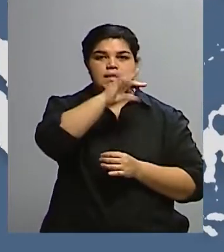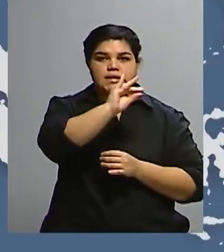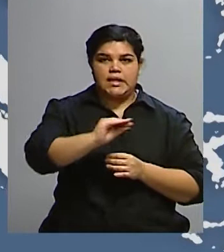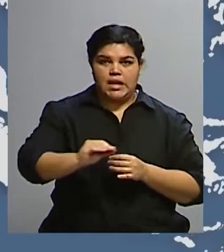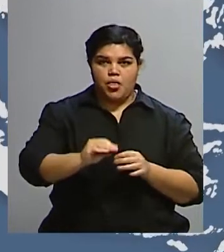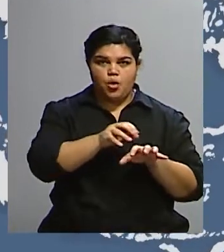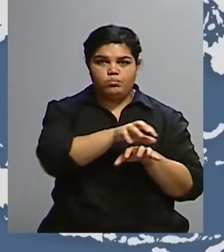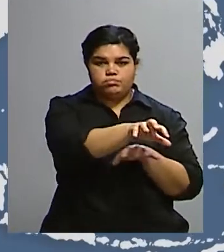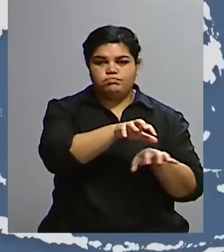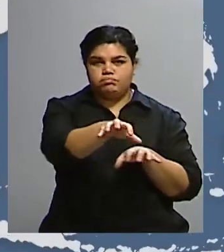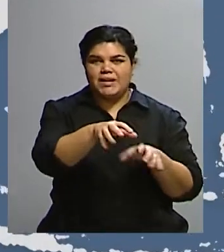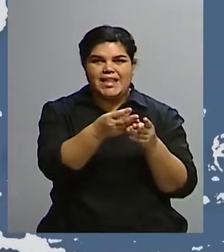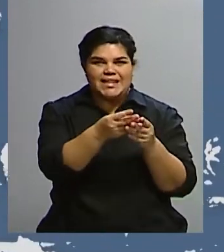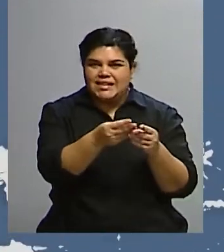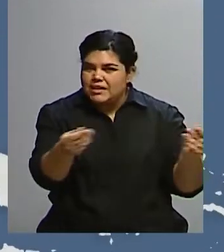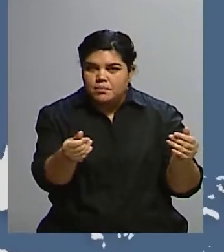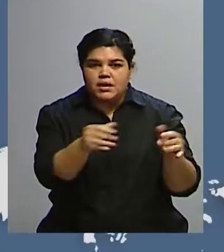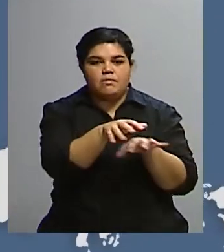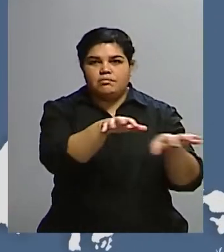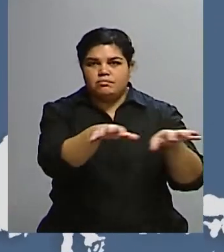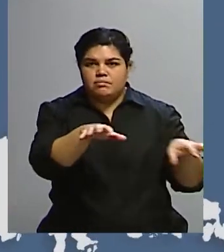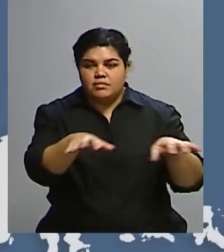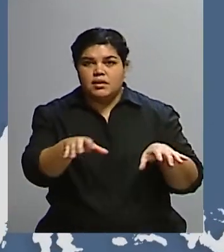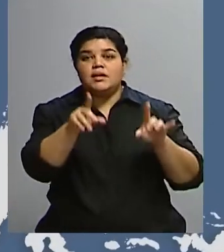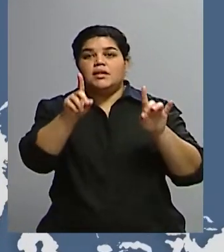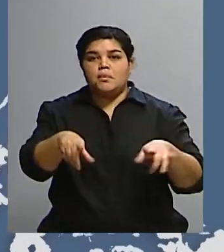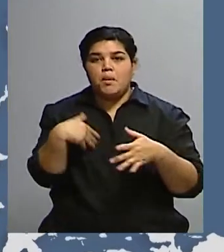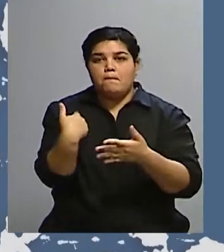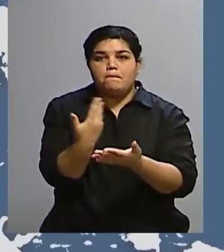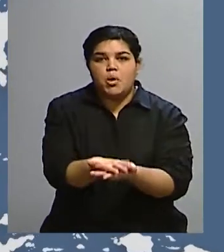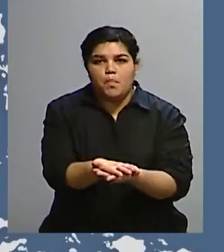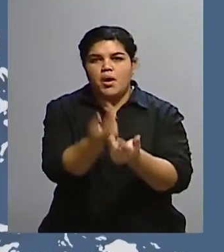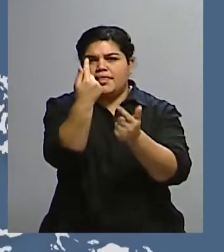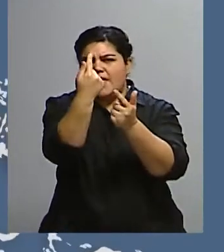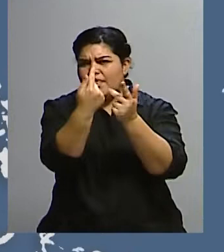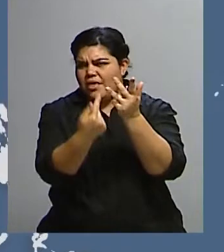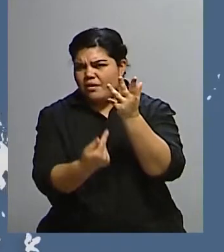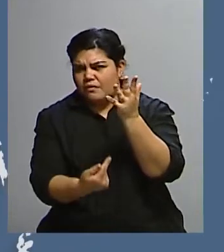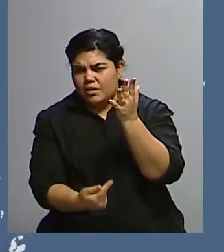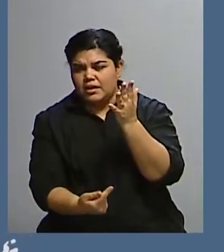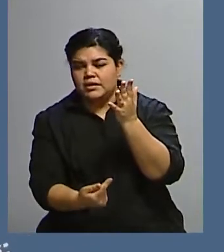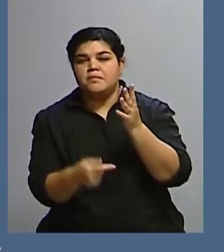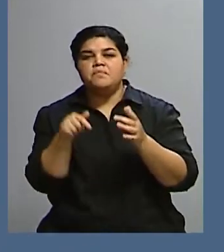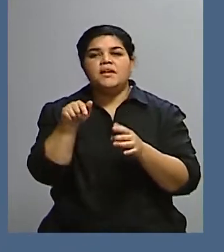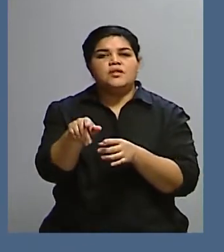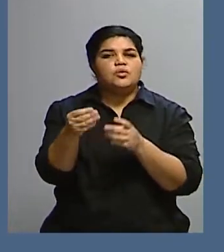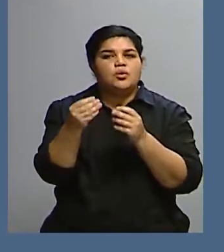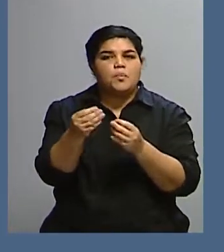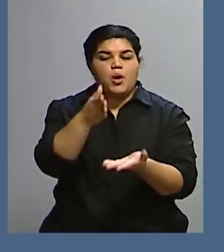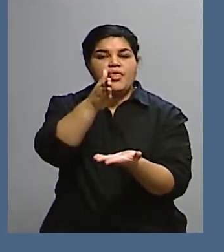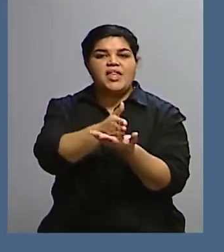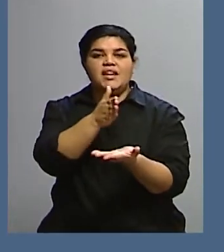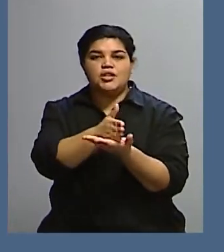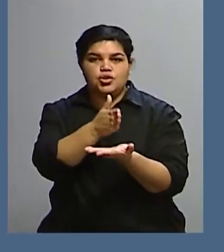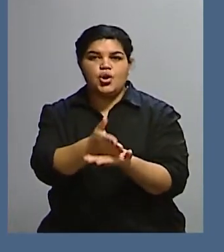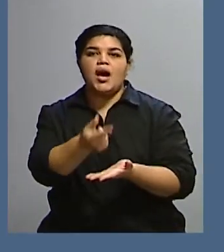Hay diversas, digamos, propuestas que refieren tanto a los derechos fundamentales y garantías, donde